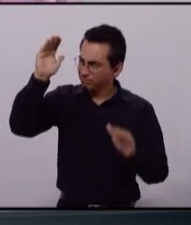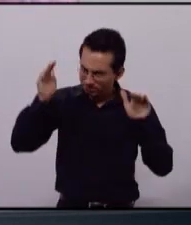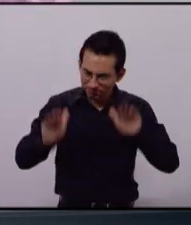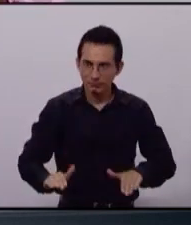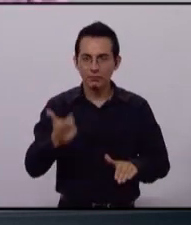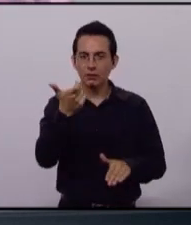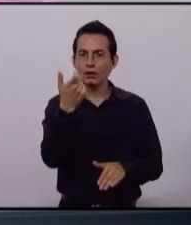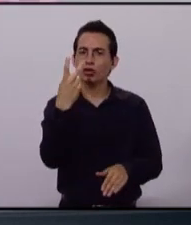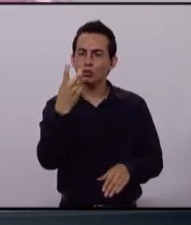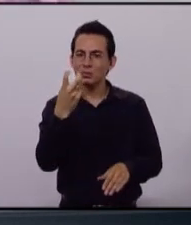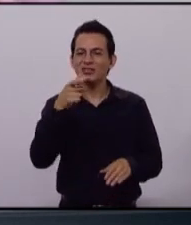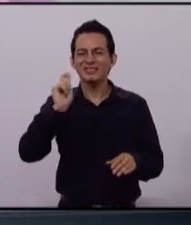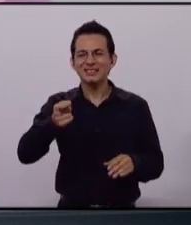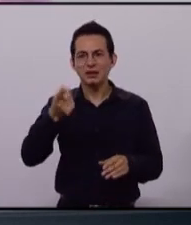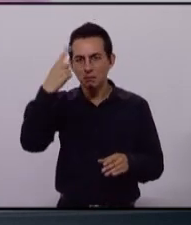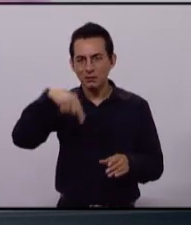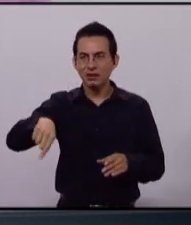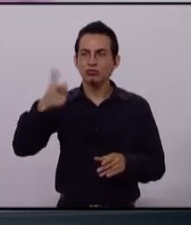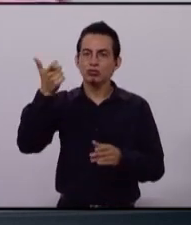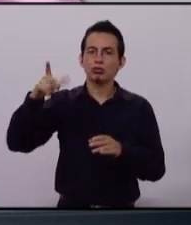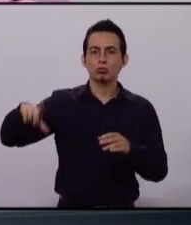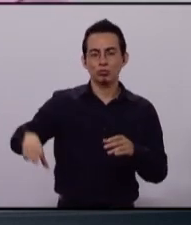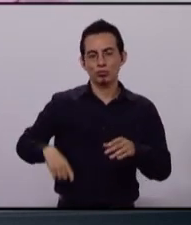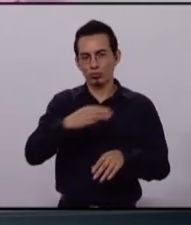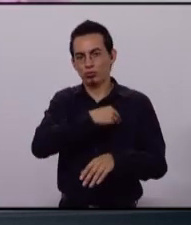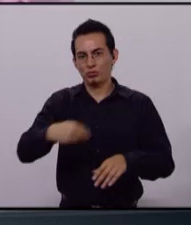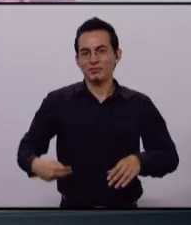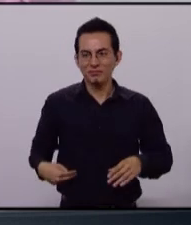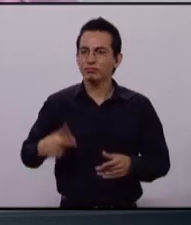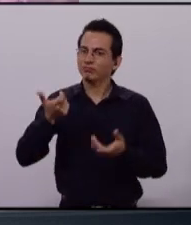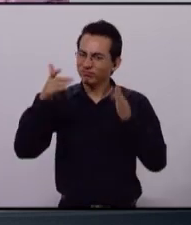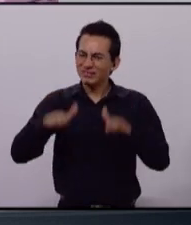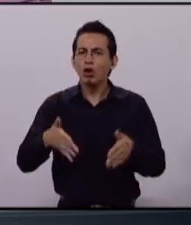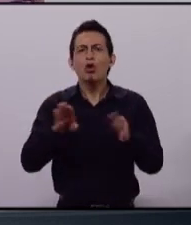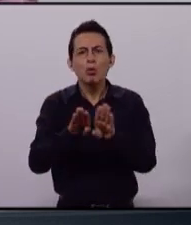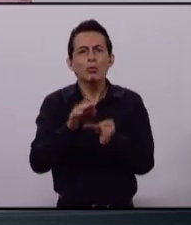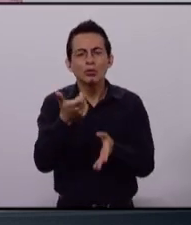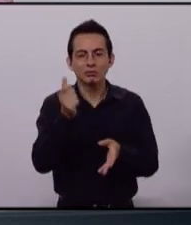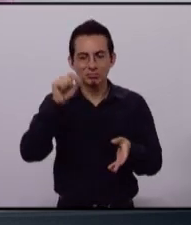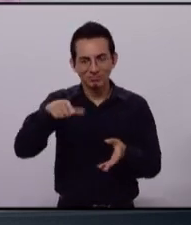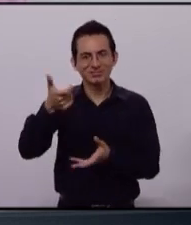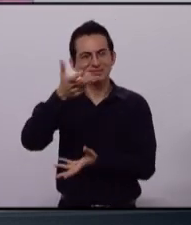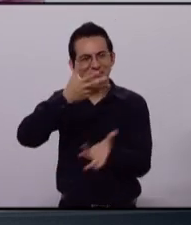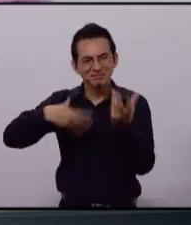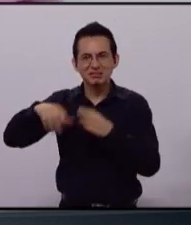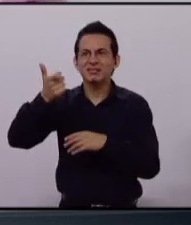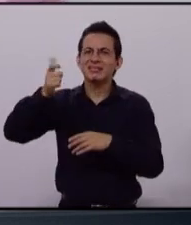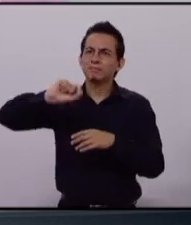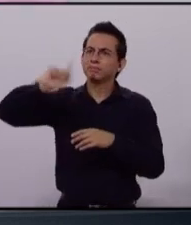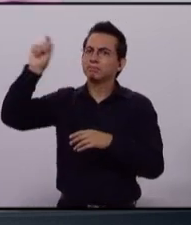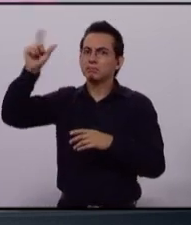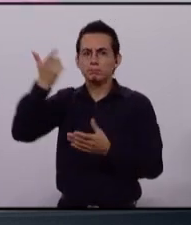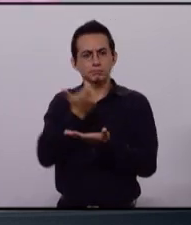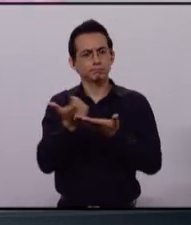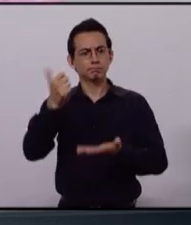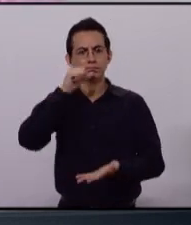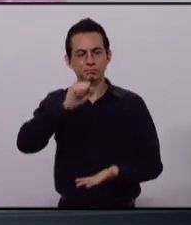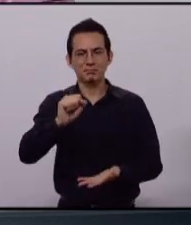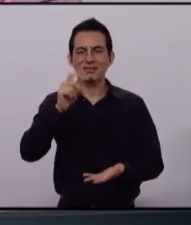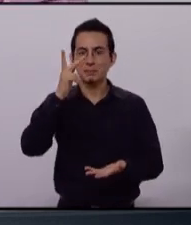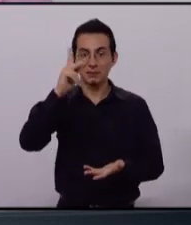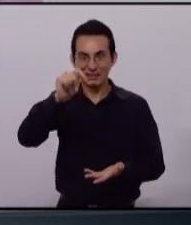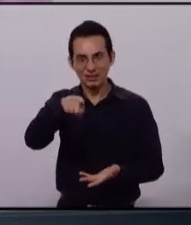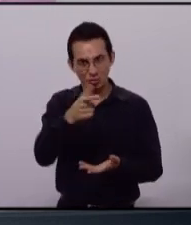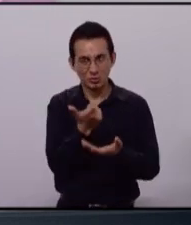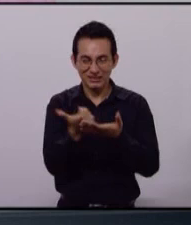que pueda ser subsidiado por el municipio. ¿Con qué se va a hacer? Con el dinero que ganan los altos funcionarios. Un voto por el PT